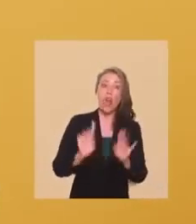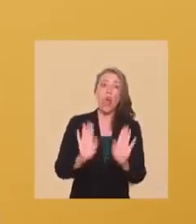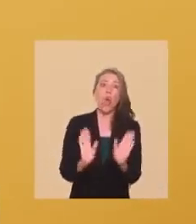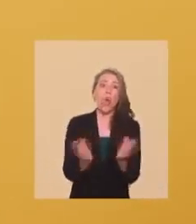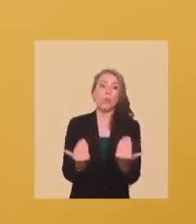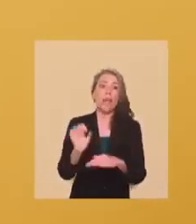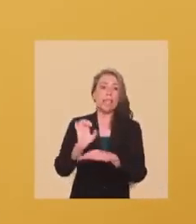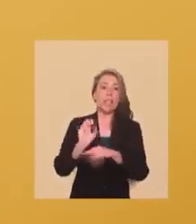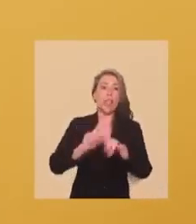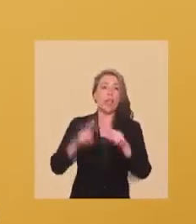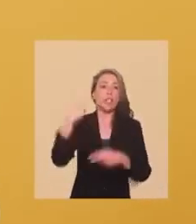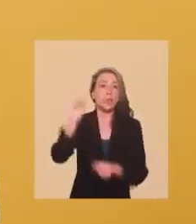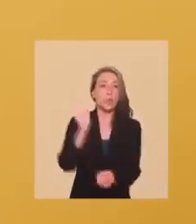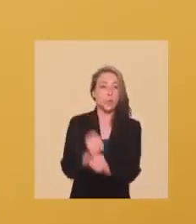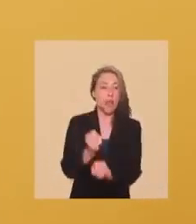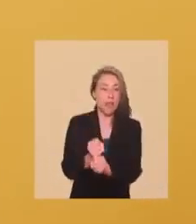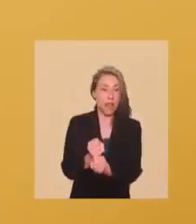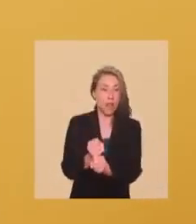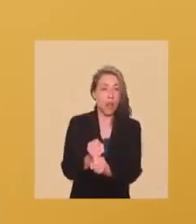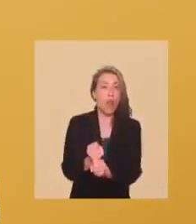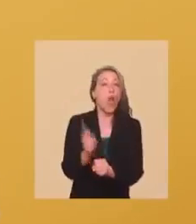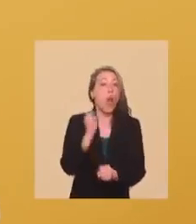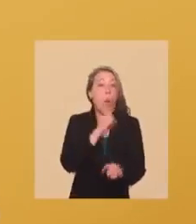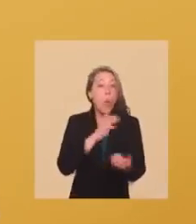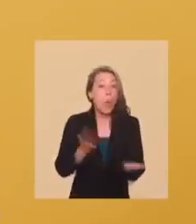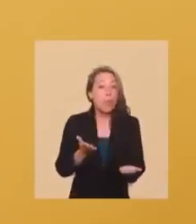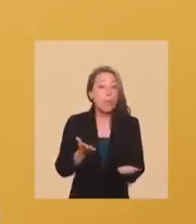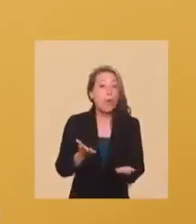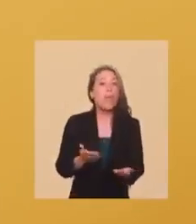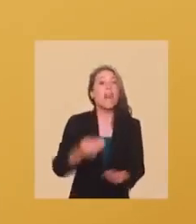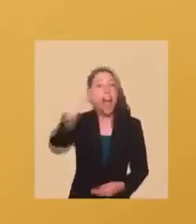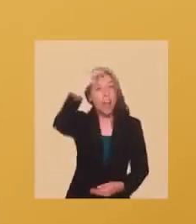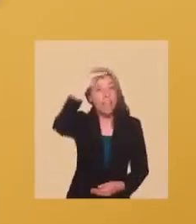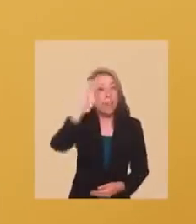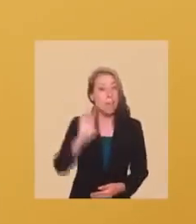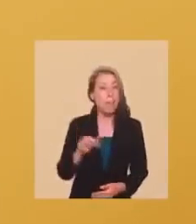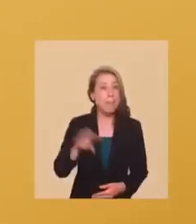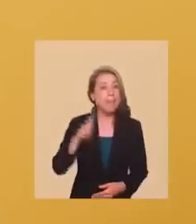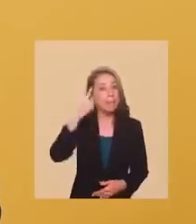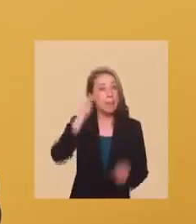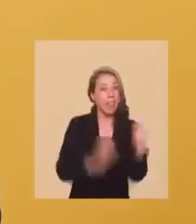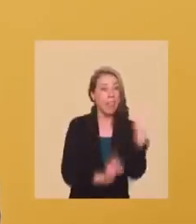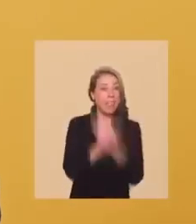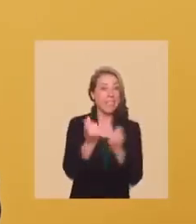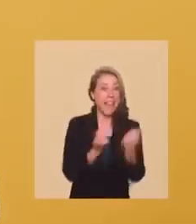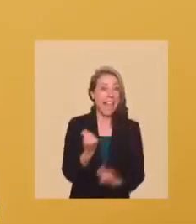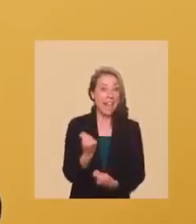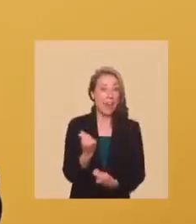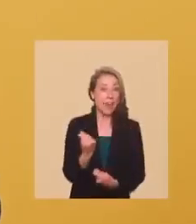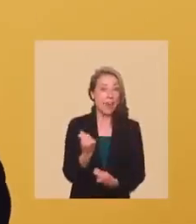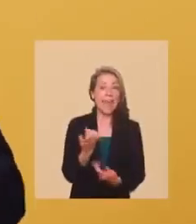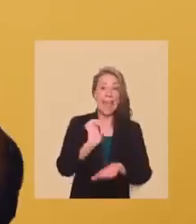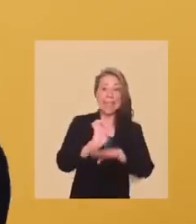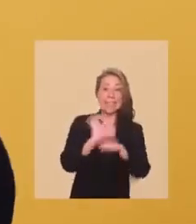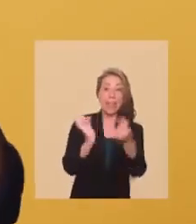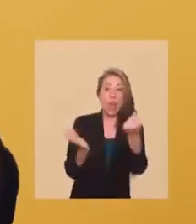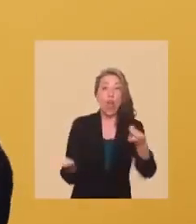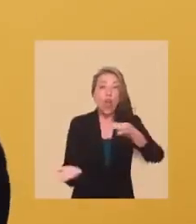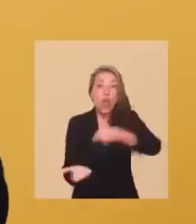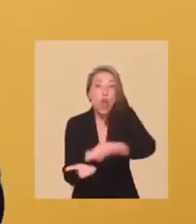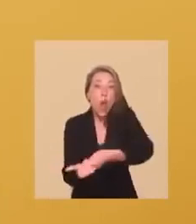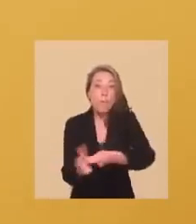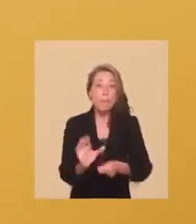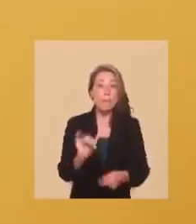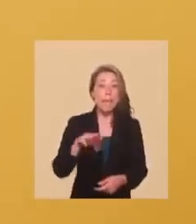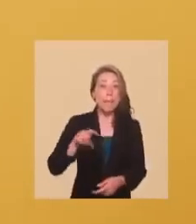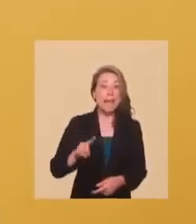negocio sin tener que esperar que el Estado haga su pega. Y lo último, vamos a confiar en las pymes para desarrollar nuestra economía, haciendo